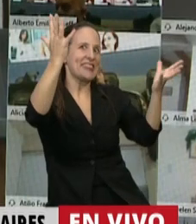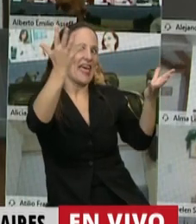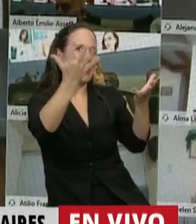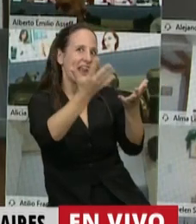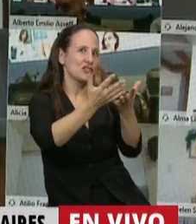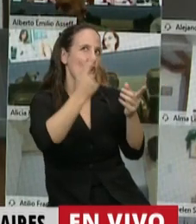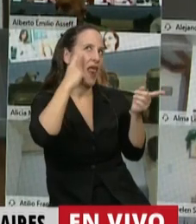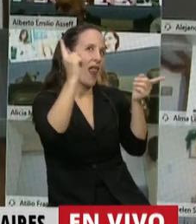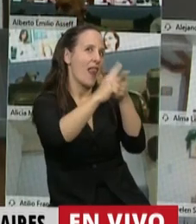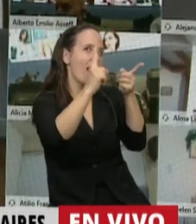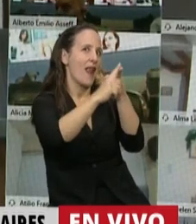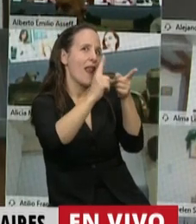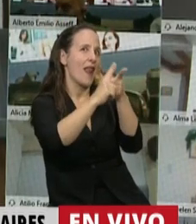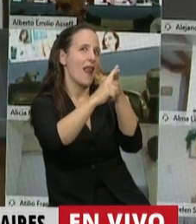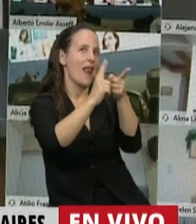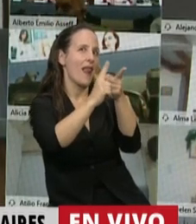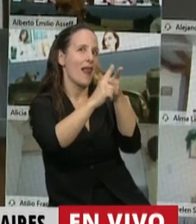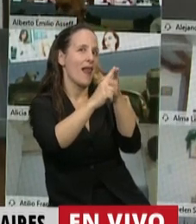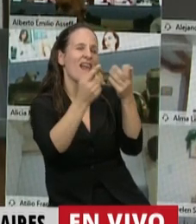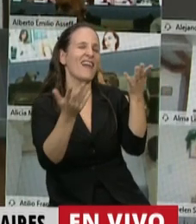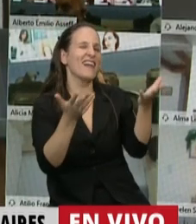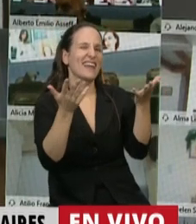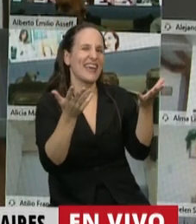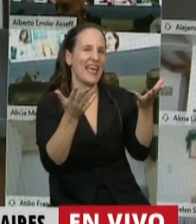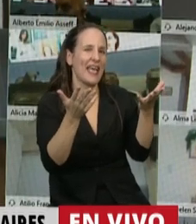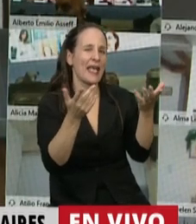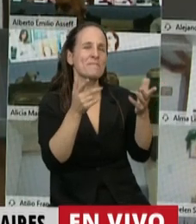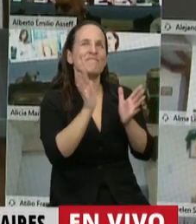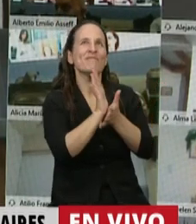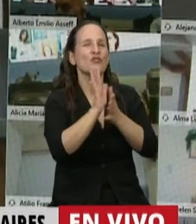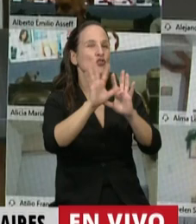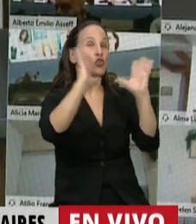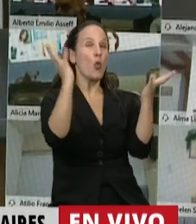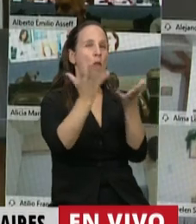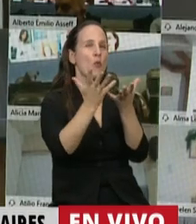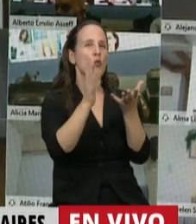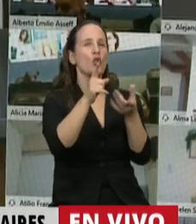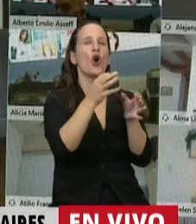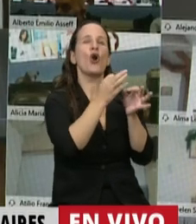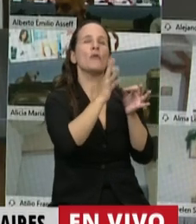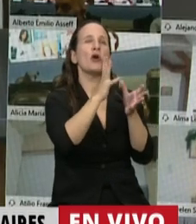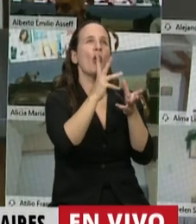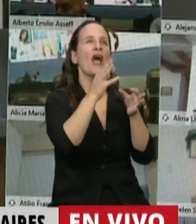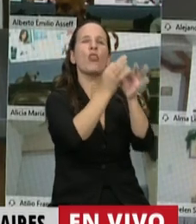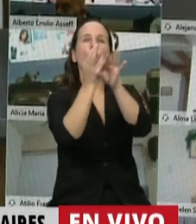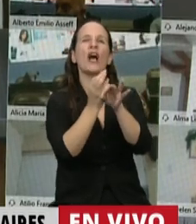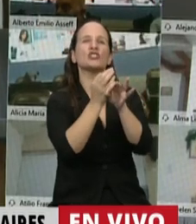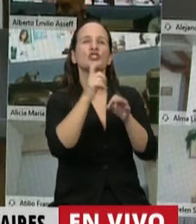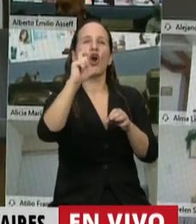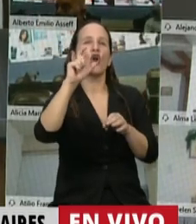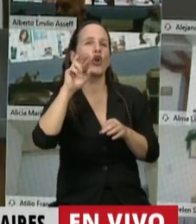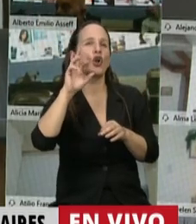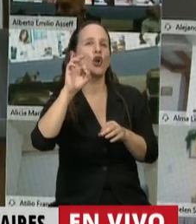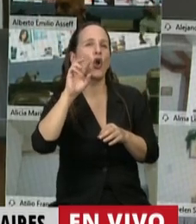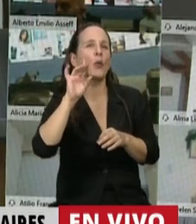es nada más ni nada menos que esta coalición mundial de la educación COVID-19, con la UNESCO